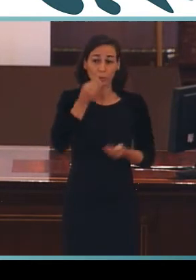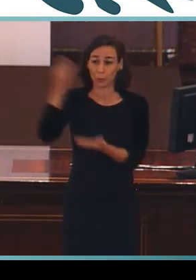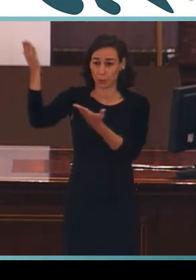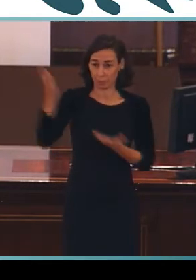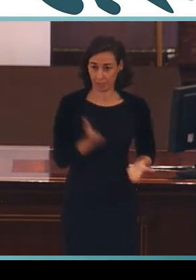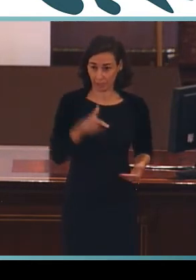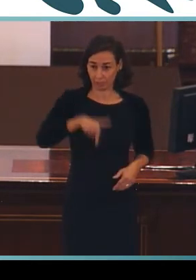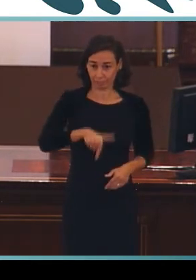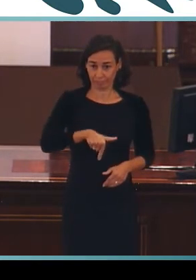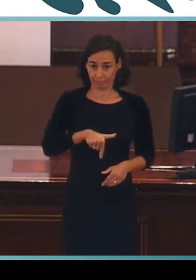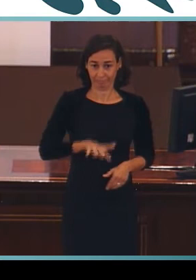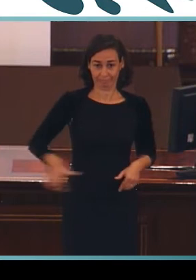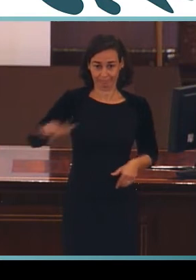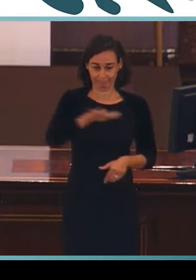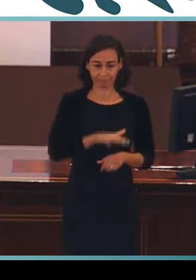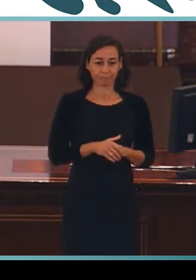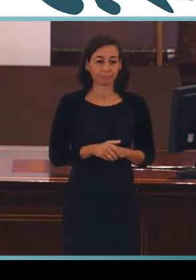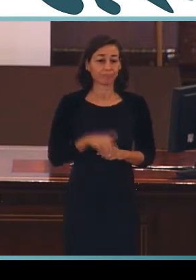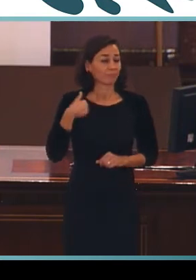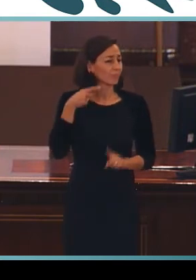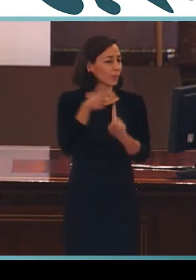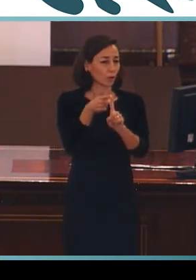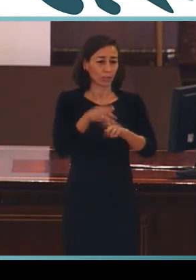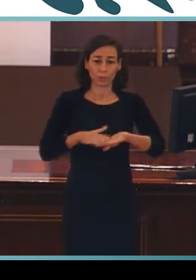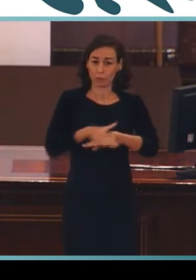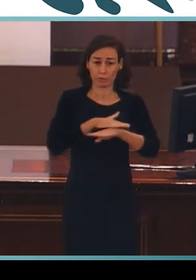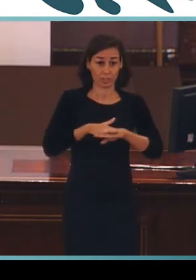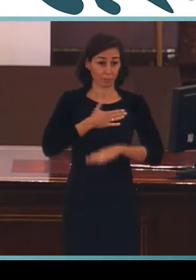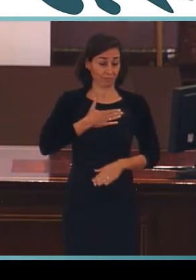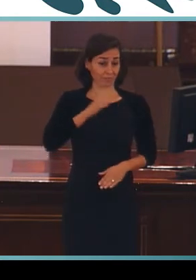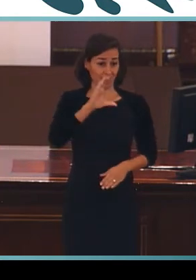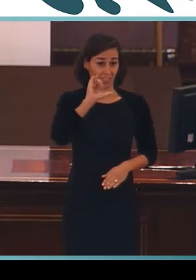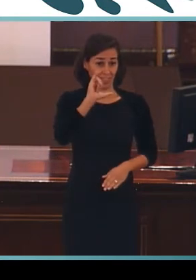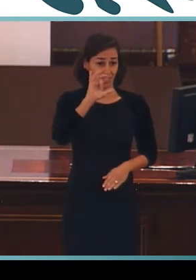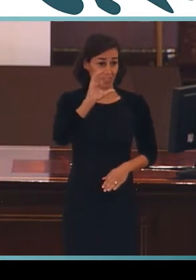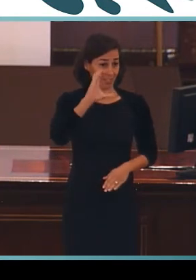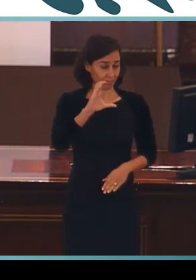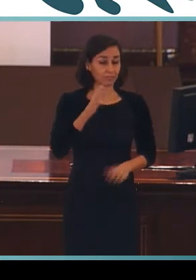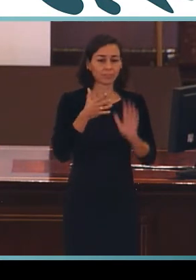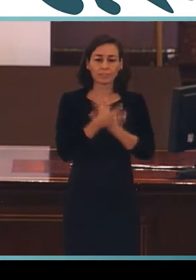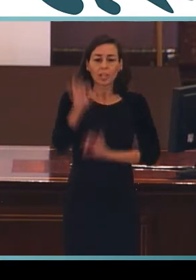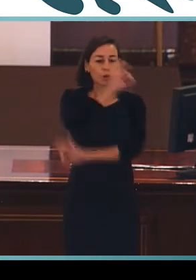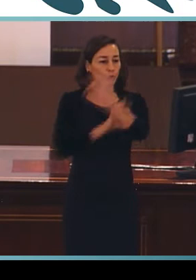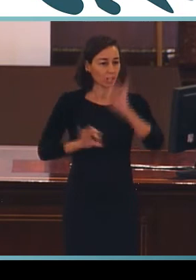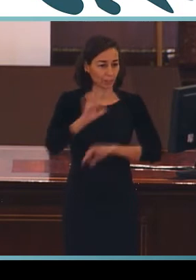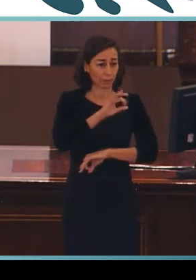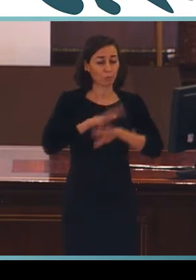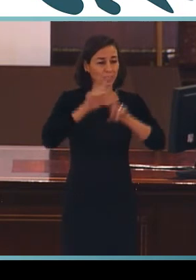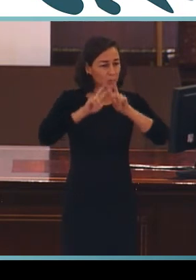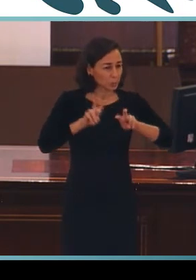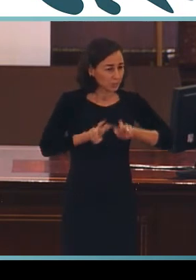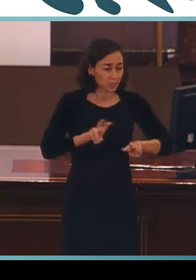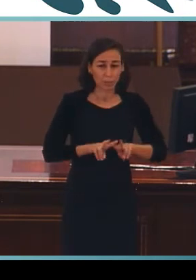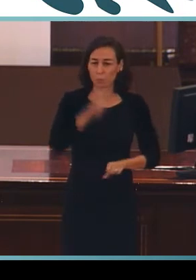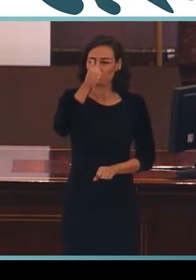bienvenida a nuestra sede. Un objetivo básico para el CSIC es la armonización del desarrollo de investigaciones